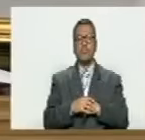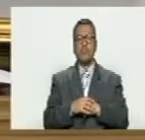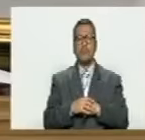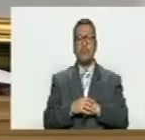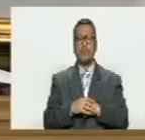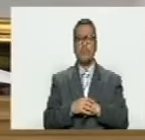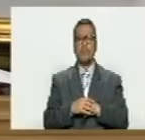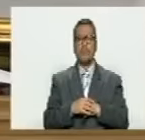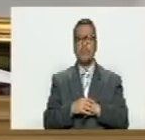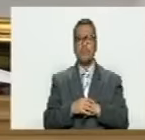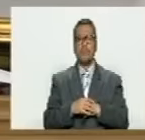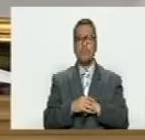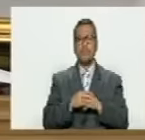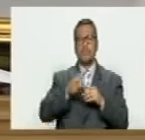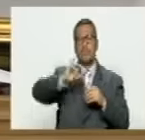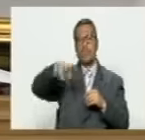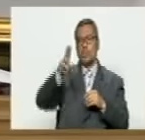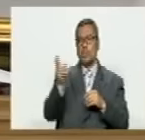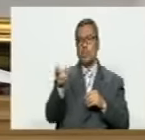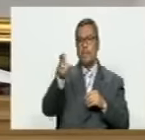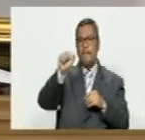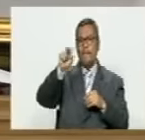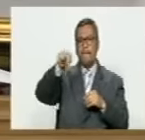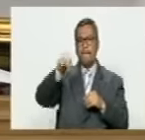john rafael john